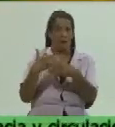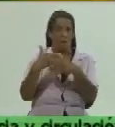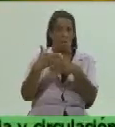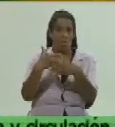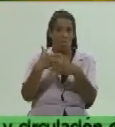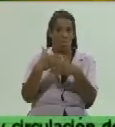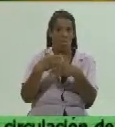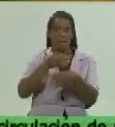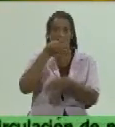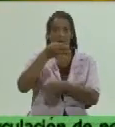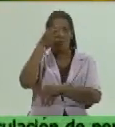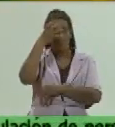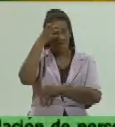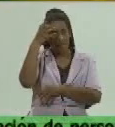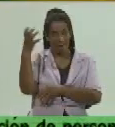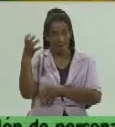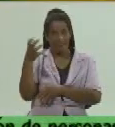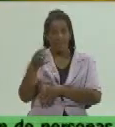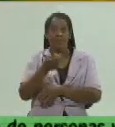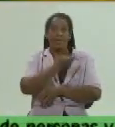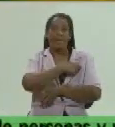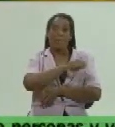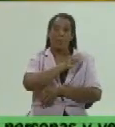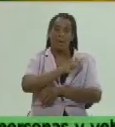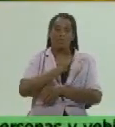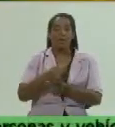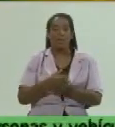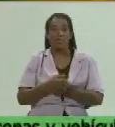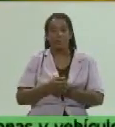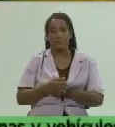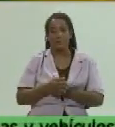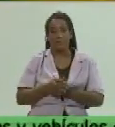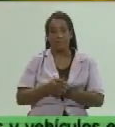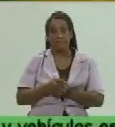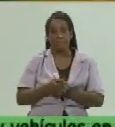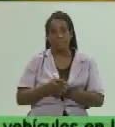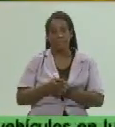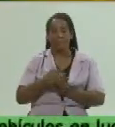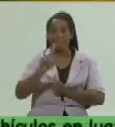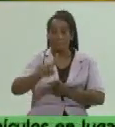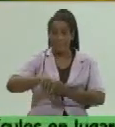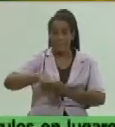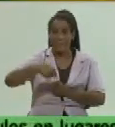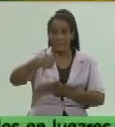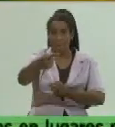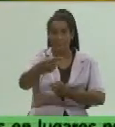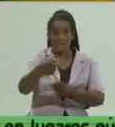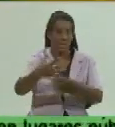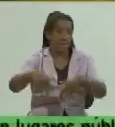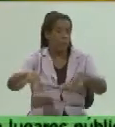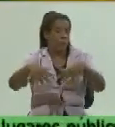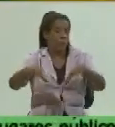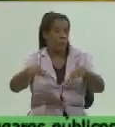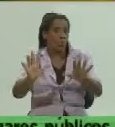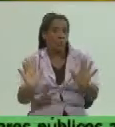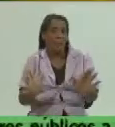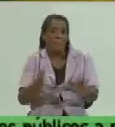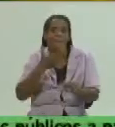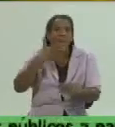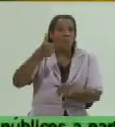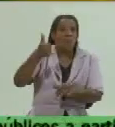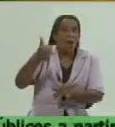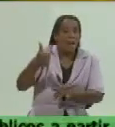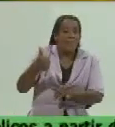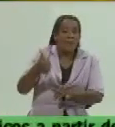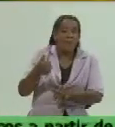gobernador eso hay que explicárselo también a la población que mañana tendríamos una situación mucho más favorable en los abastecimientos y adoptaríamos